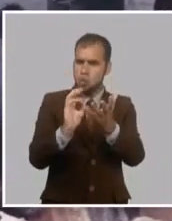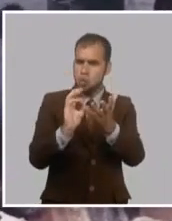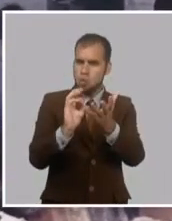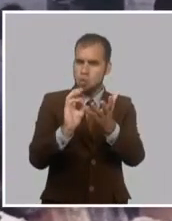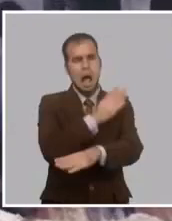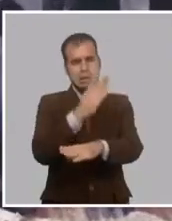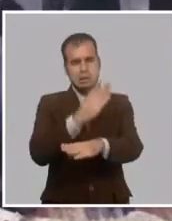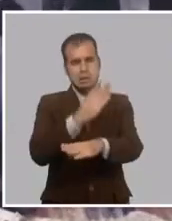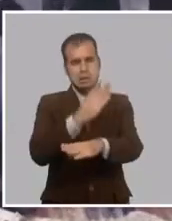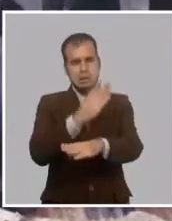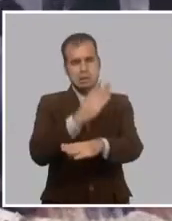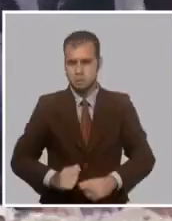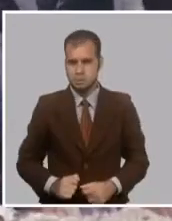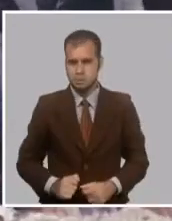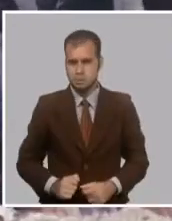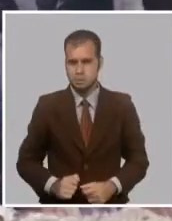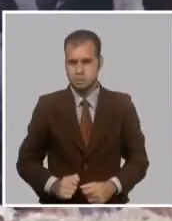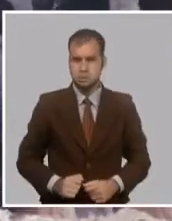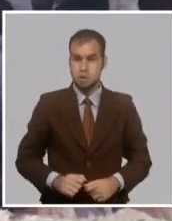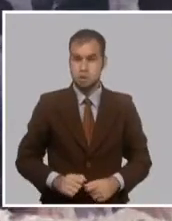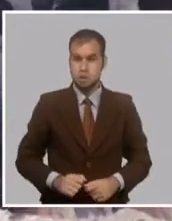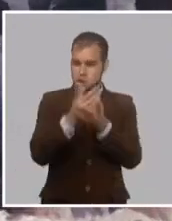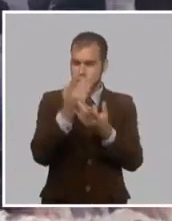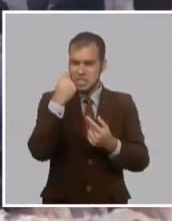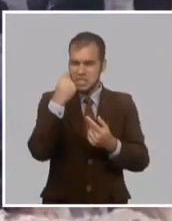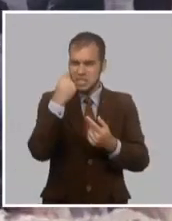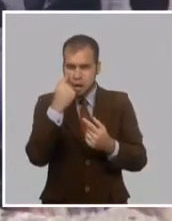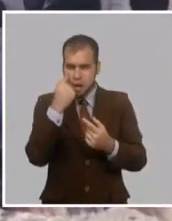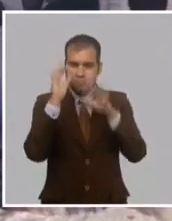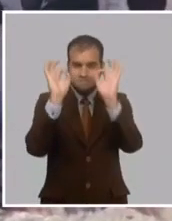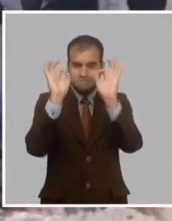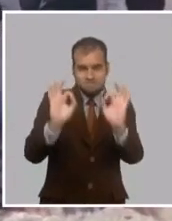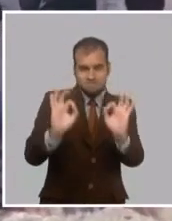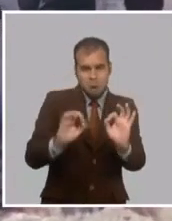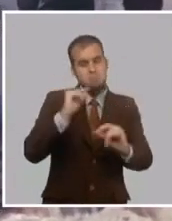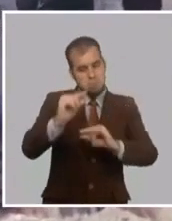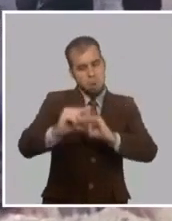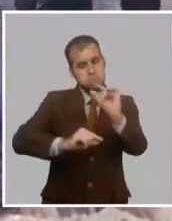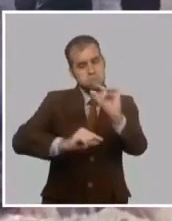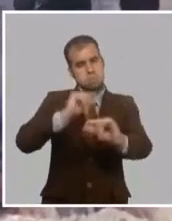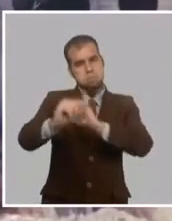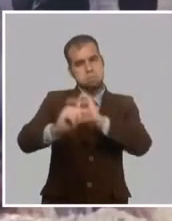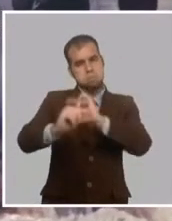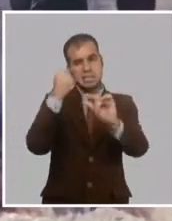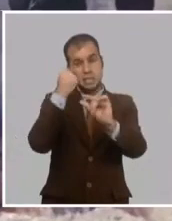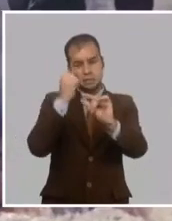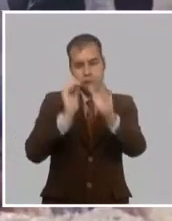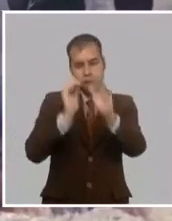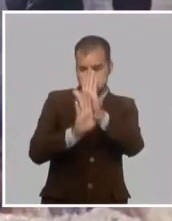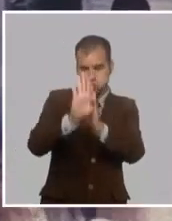Así, de esos enlaces continuos invisibles, se va tejiendo el alma de la patria.